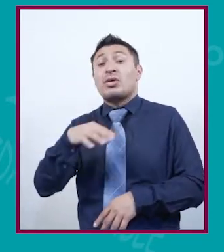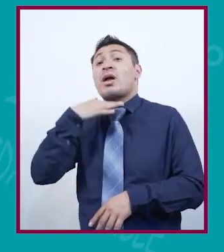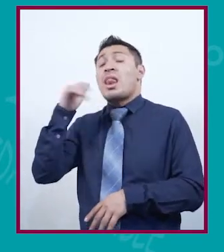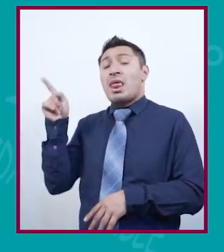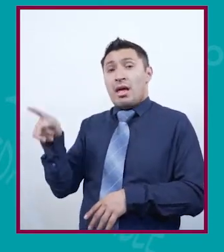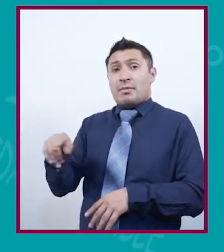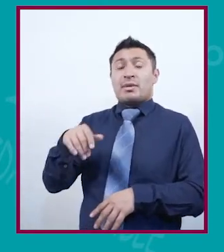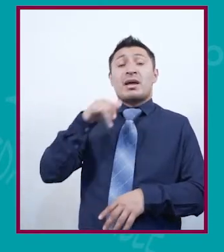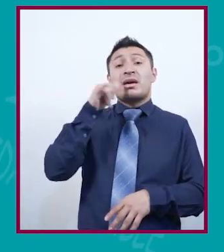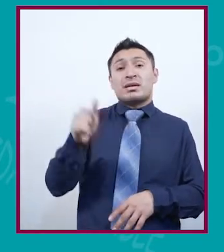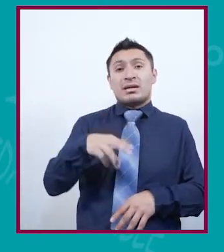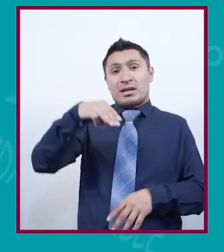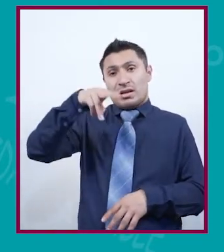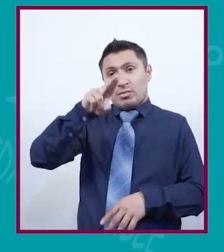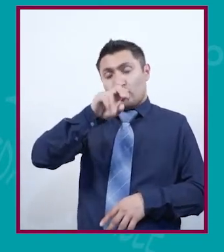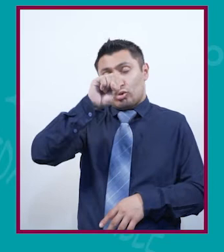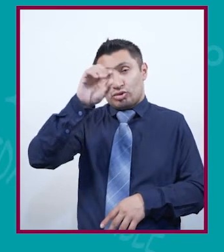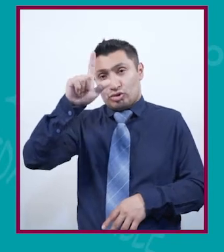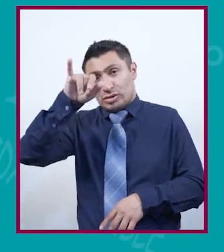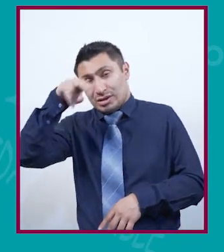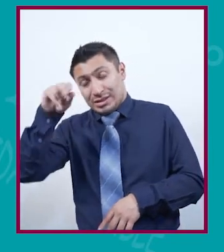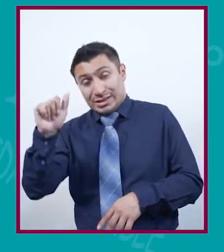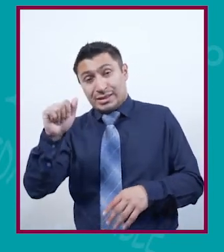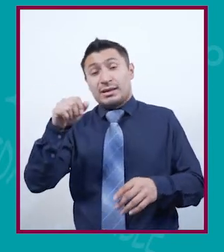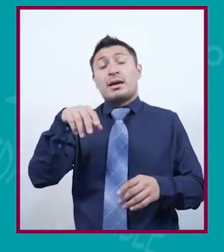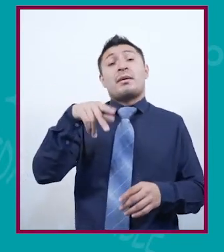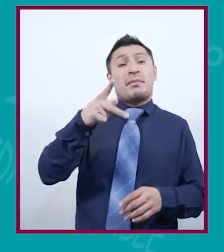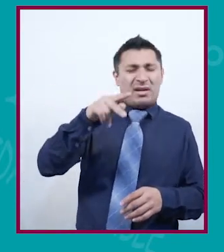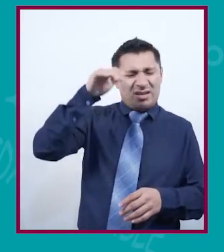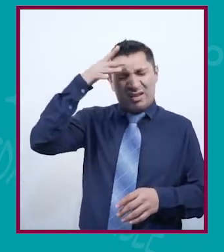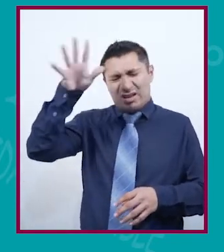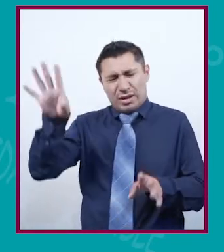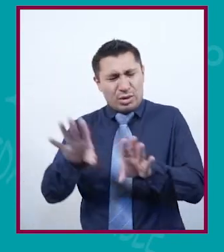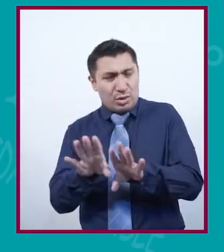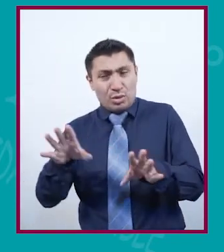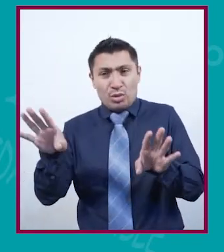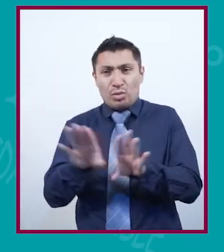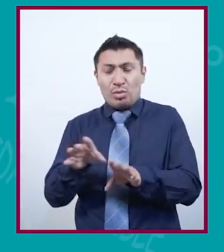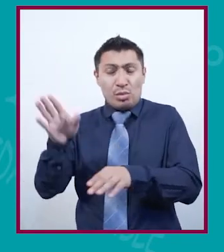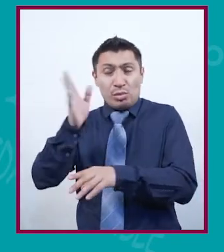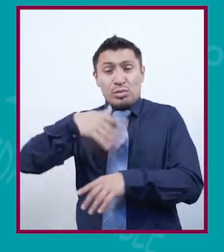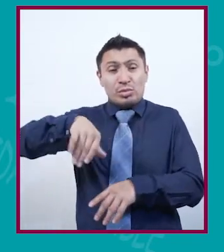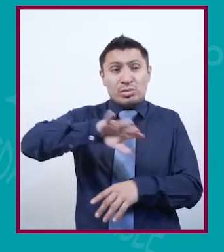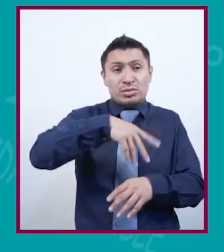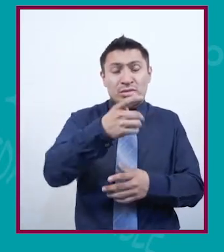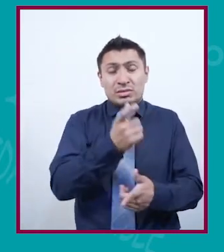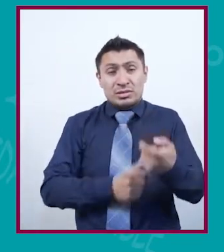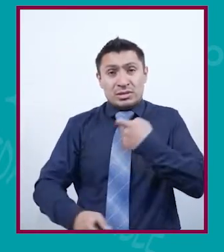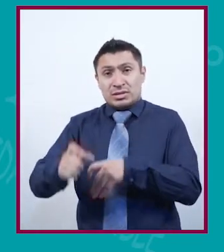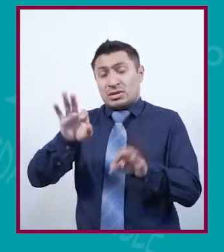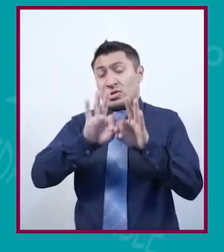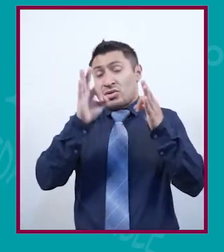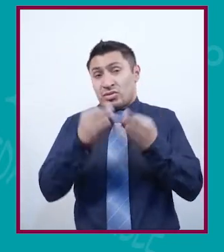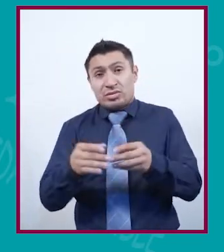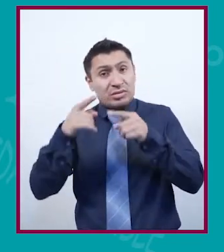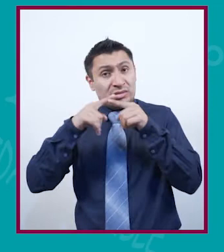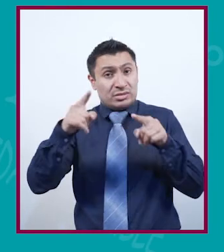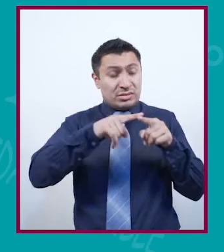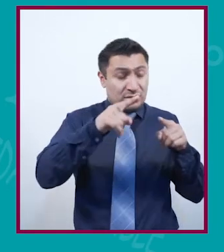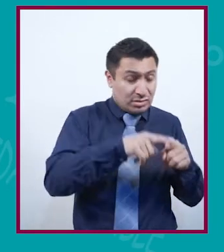de Italia, Mussolini. Aunque los sectores adultos buscaron regreso a una fase de